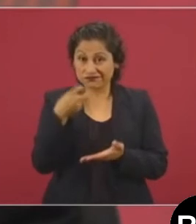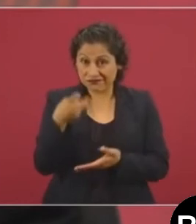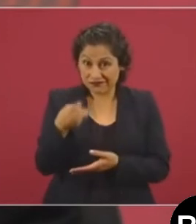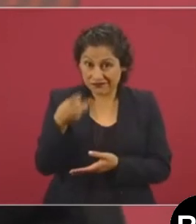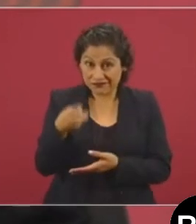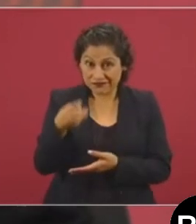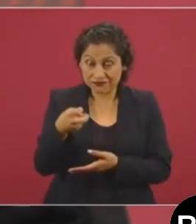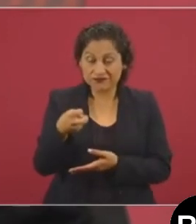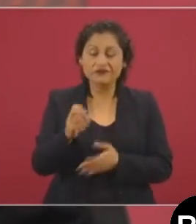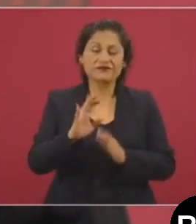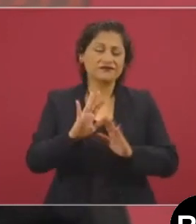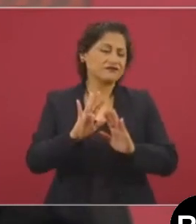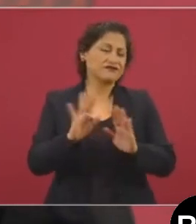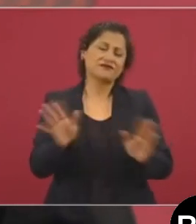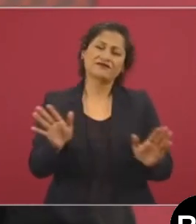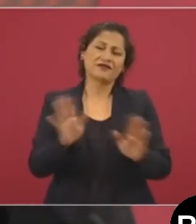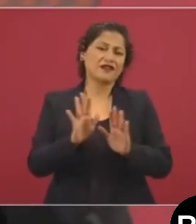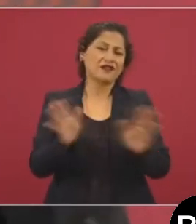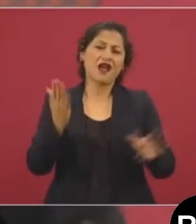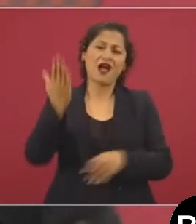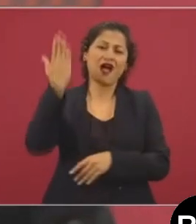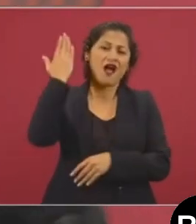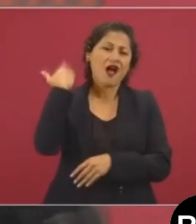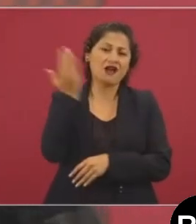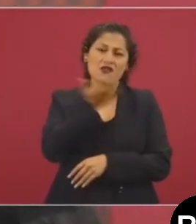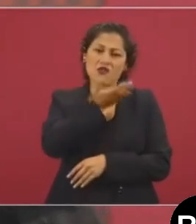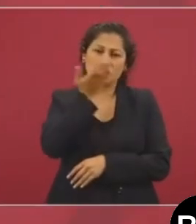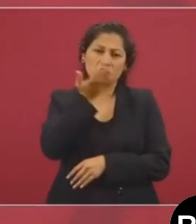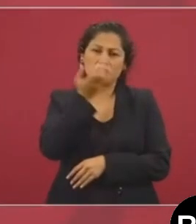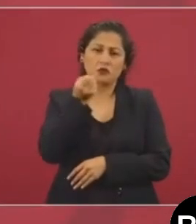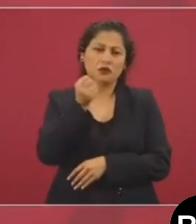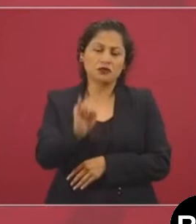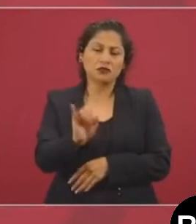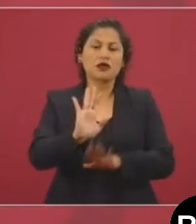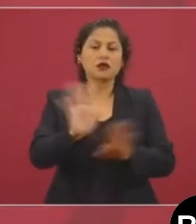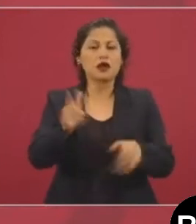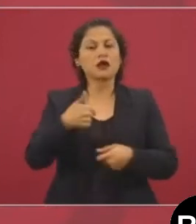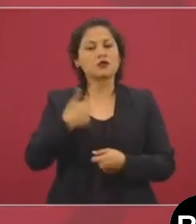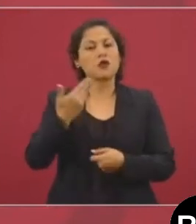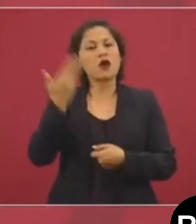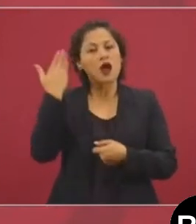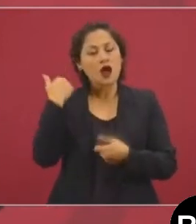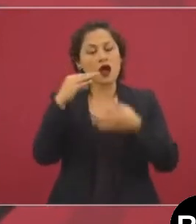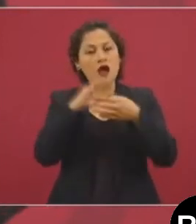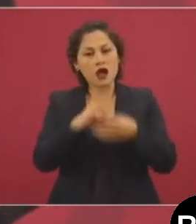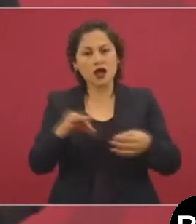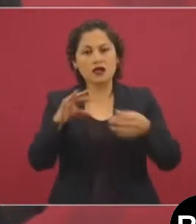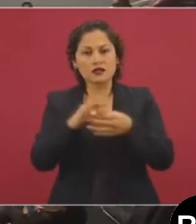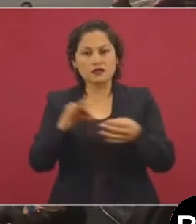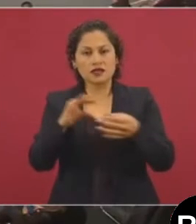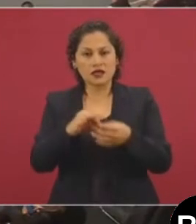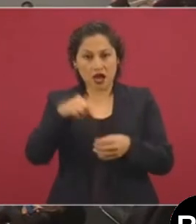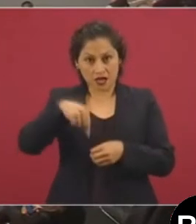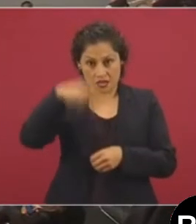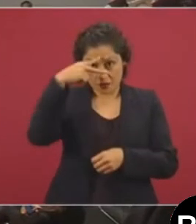Ya hemos hablado de que en muy pocos periodos ha habido democracia en el país,